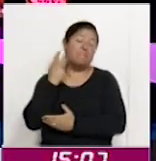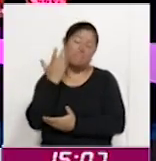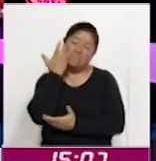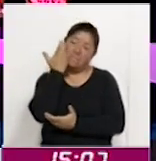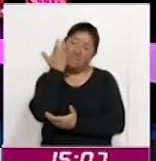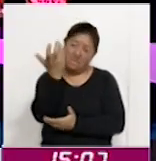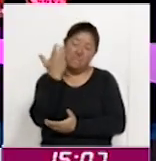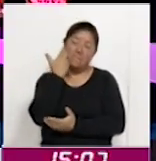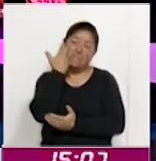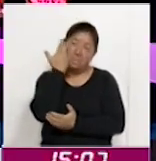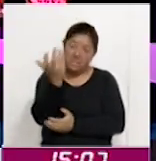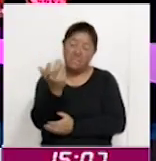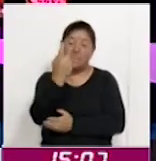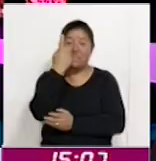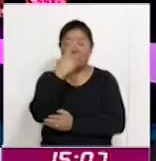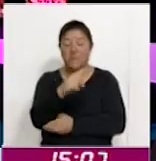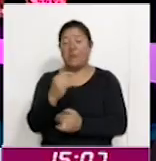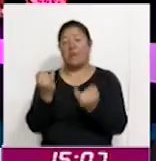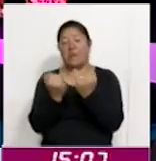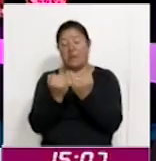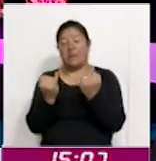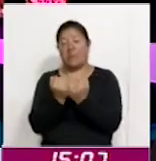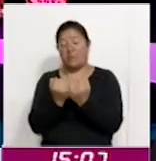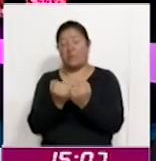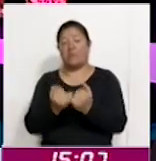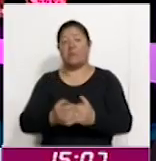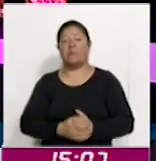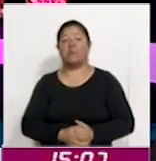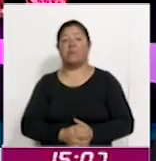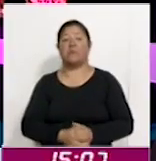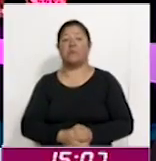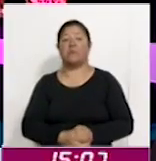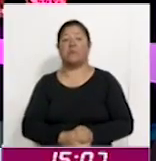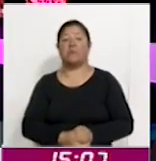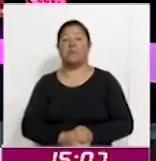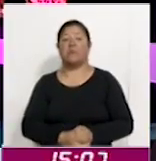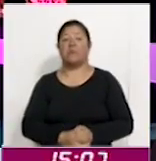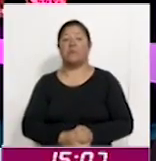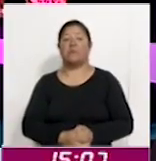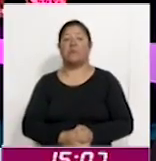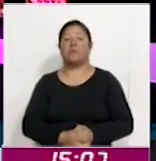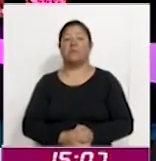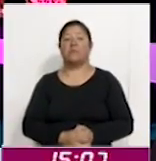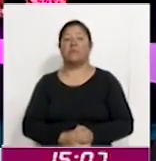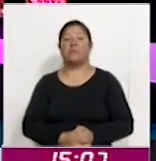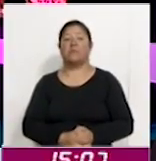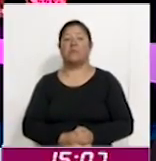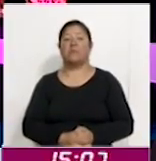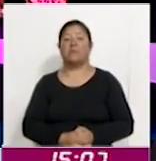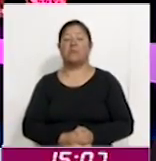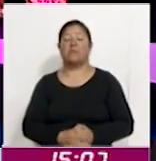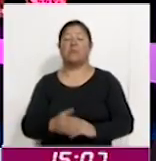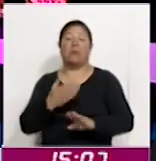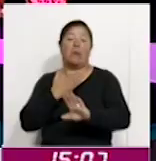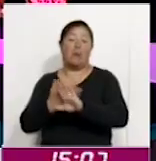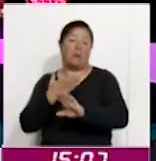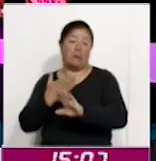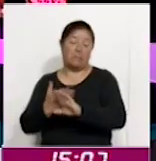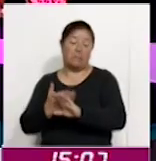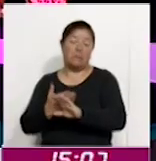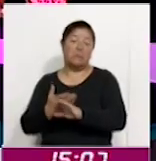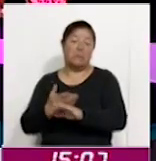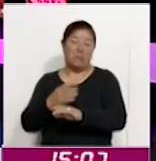los países para erradicar también, erradicar también pues la violencia incluso